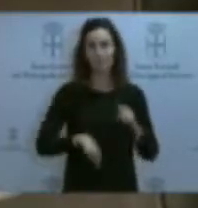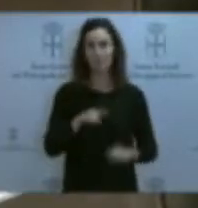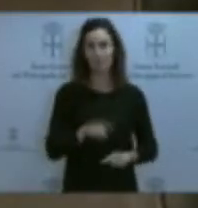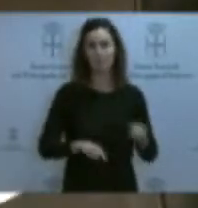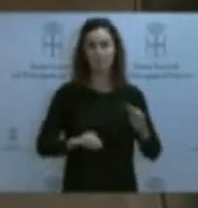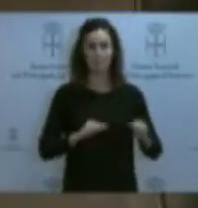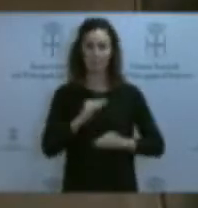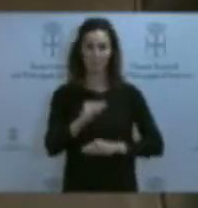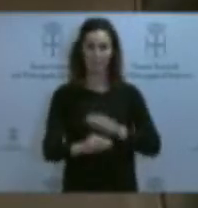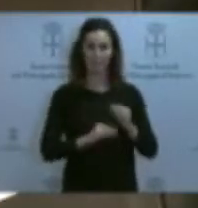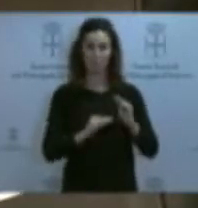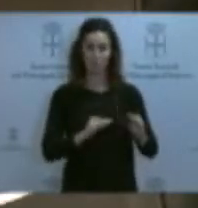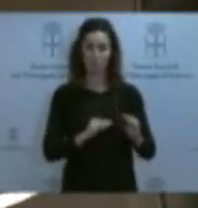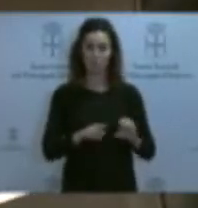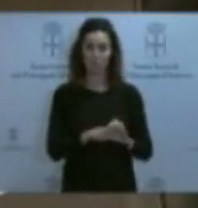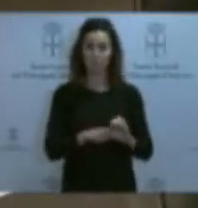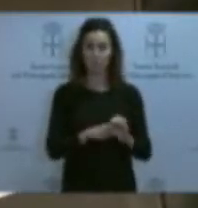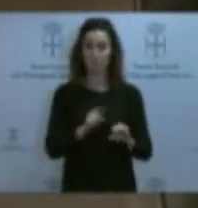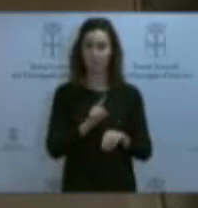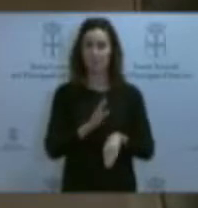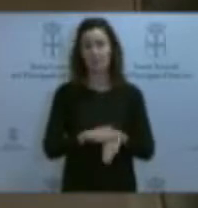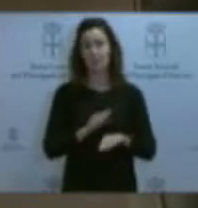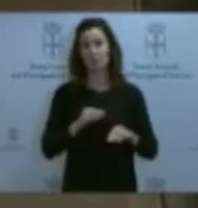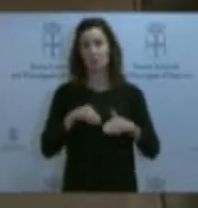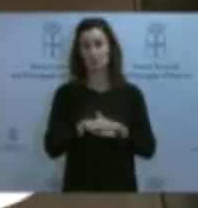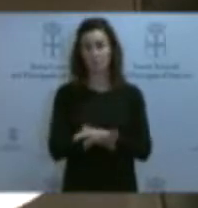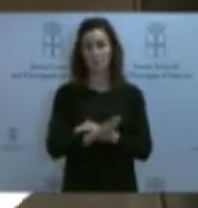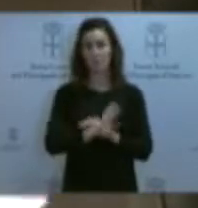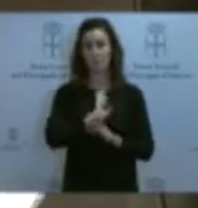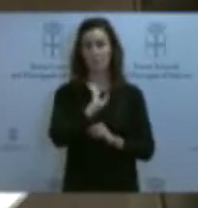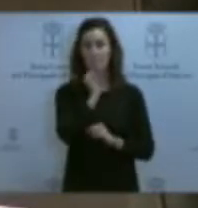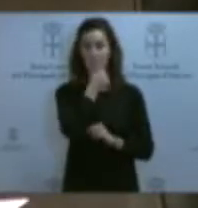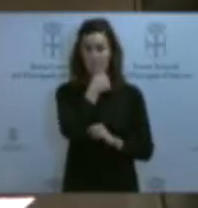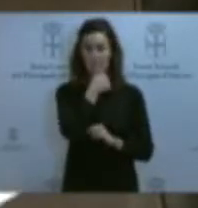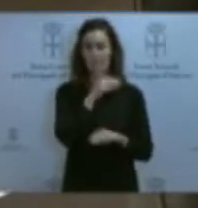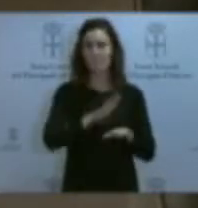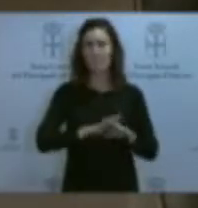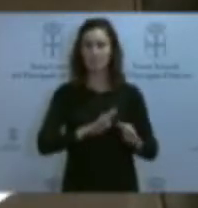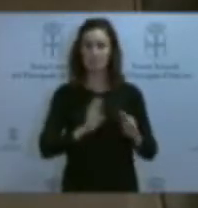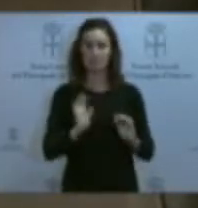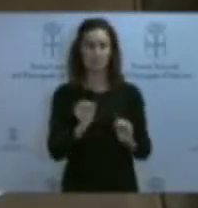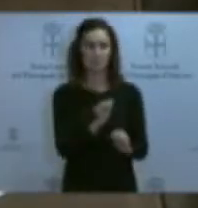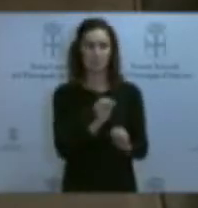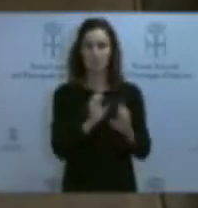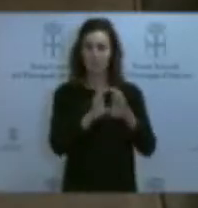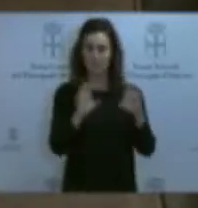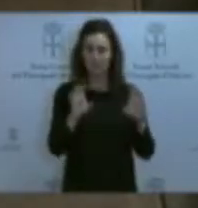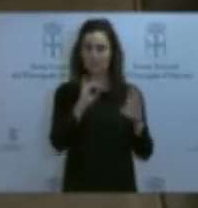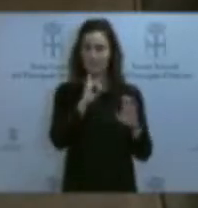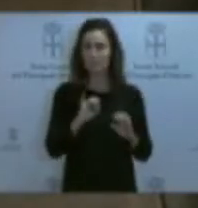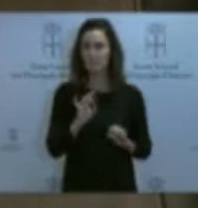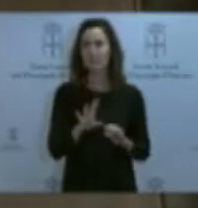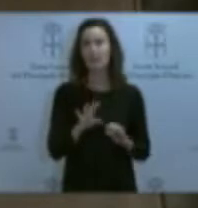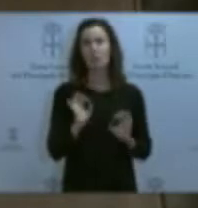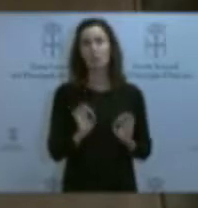De supuesto, dependía tener las copias de seguridad de los sistemas de la empresa, por supuesto, entre ellos del correo electrónico. Tras los e